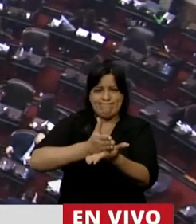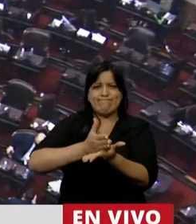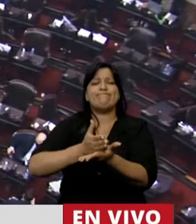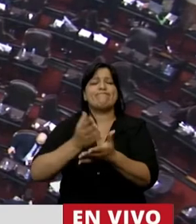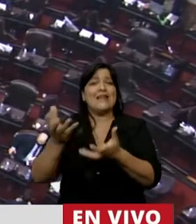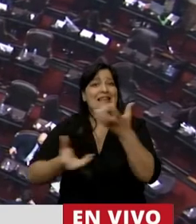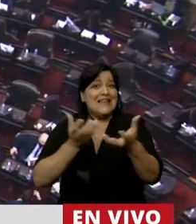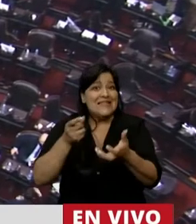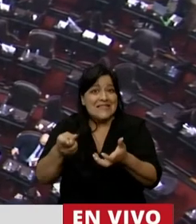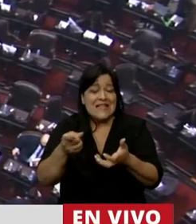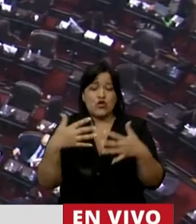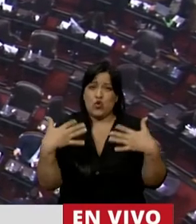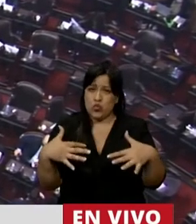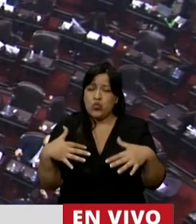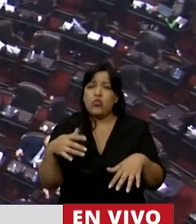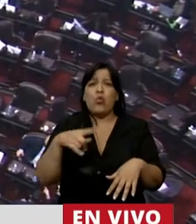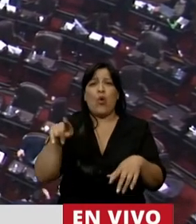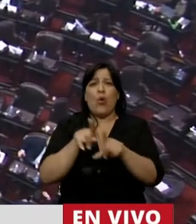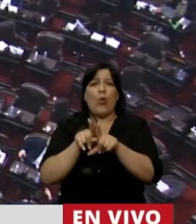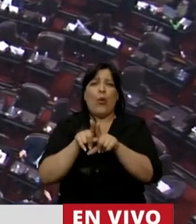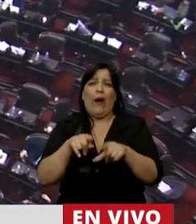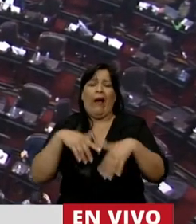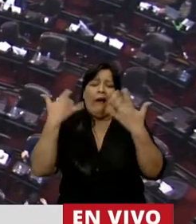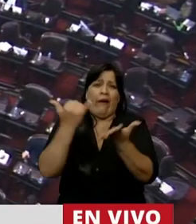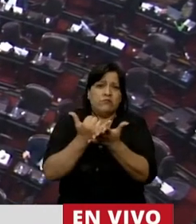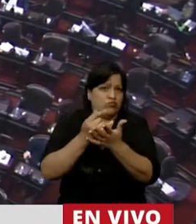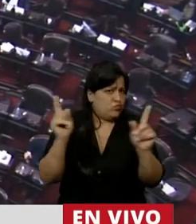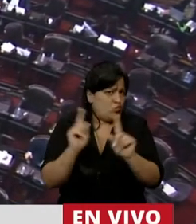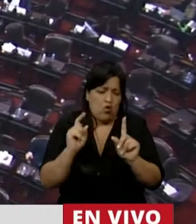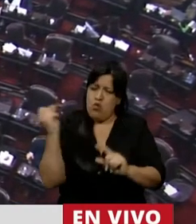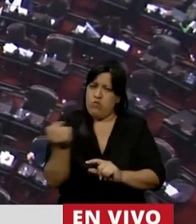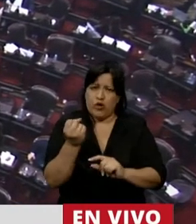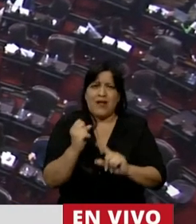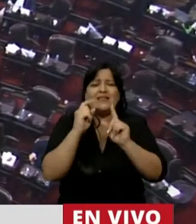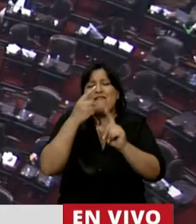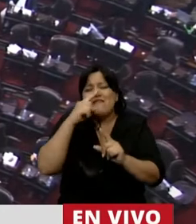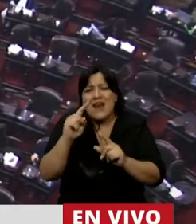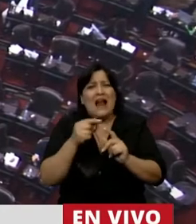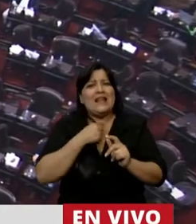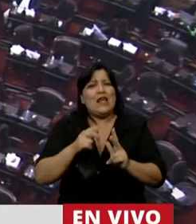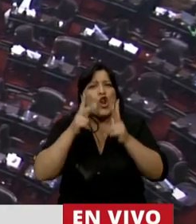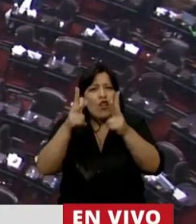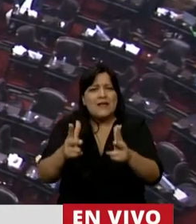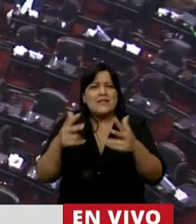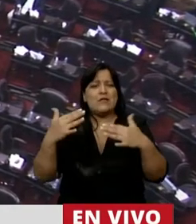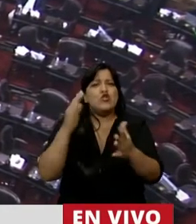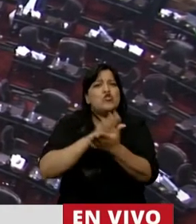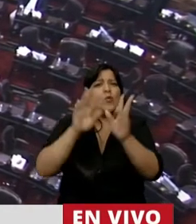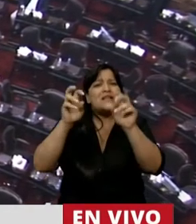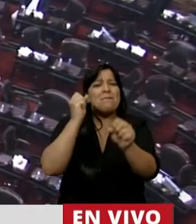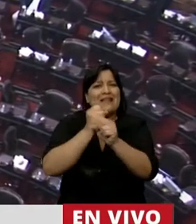es una cuestión que nos atañe y que no debe subestimarse. Finalmente, quiero destacar, señor presidente, la sinergia del trabajo